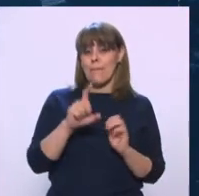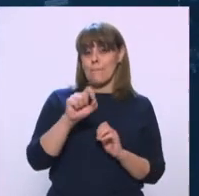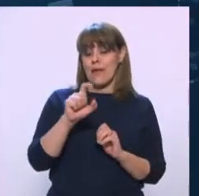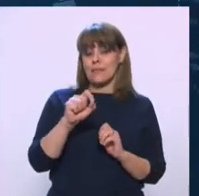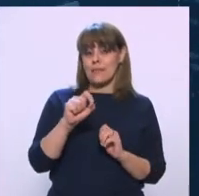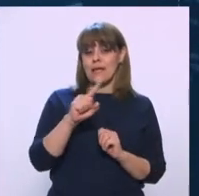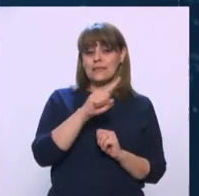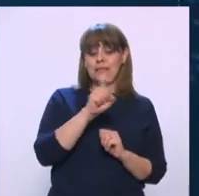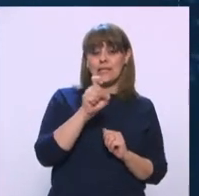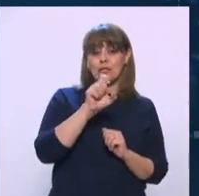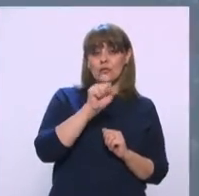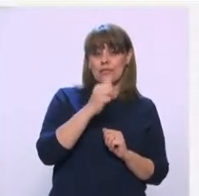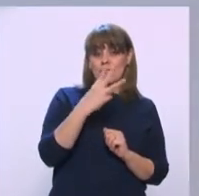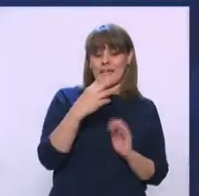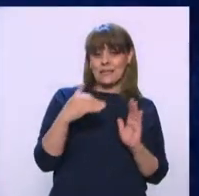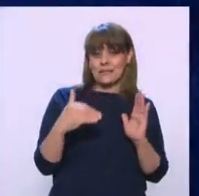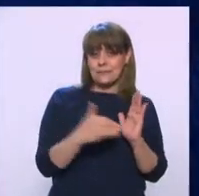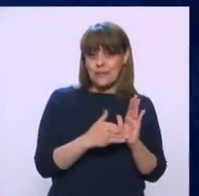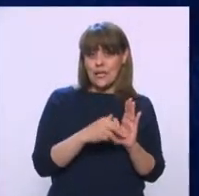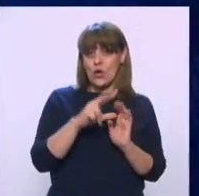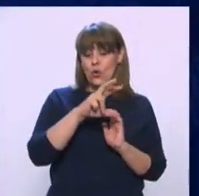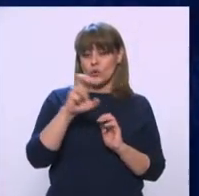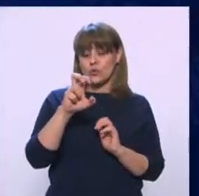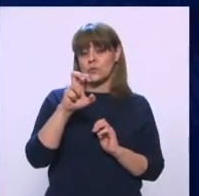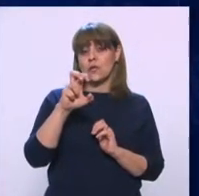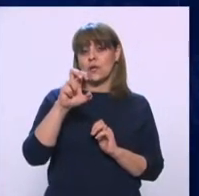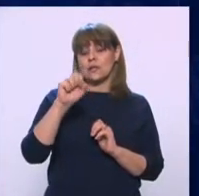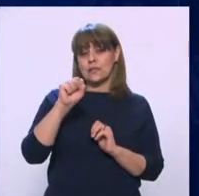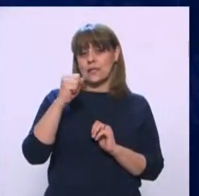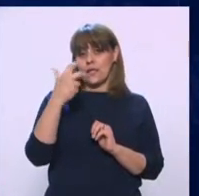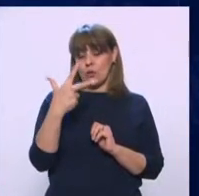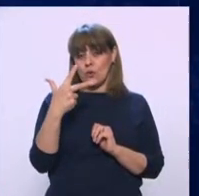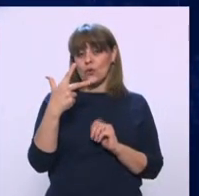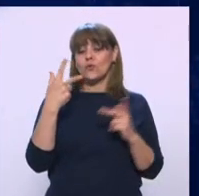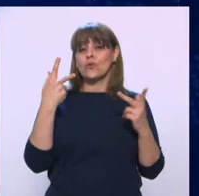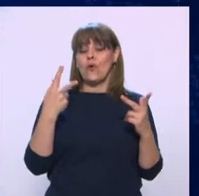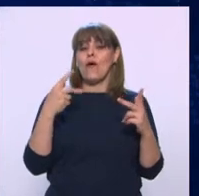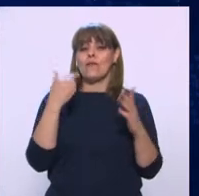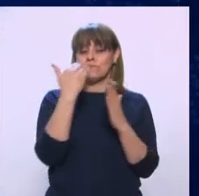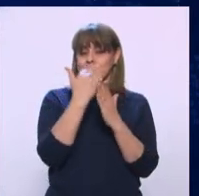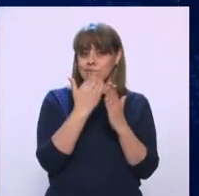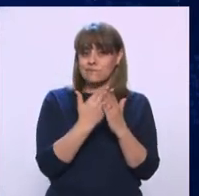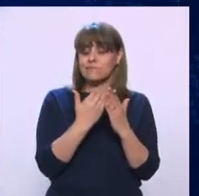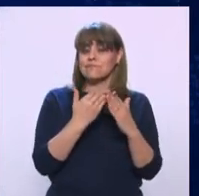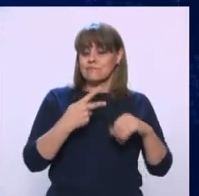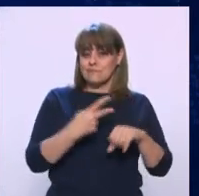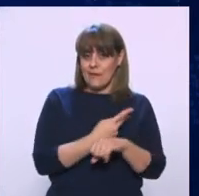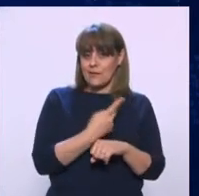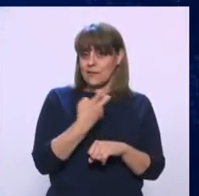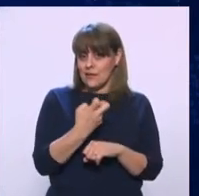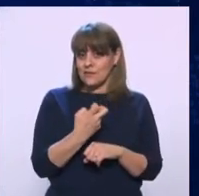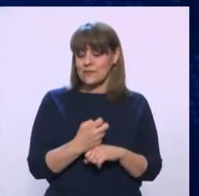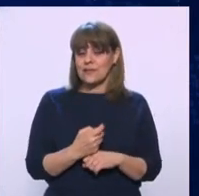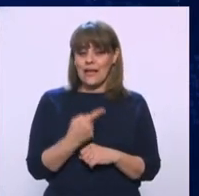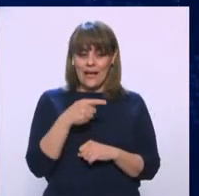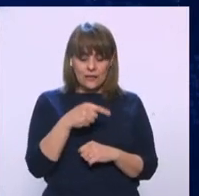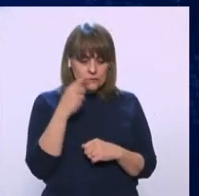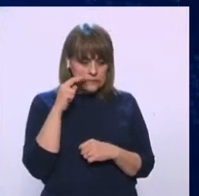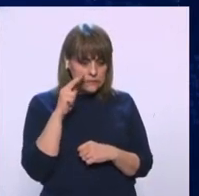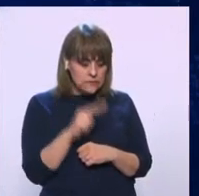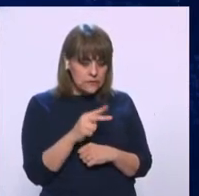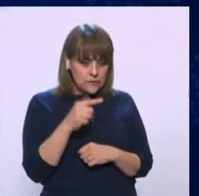163,868 casos. Esto es, pues eso, nos deja ver